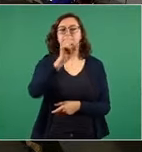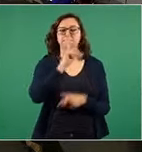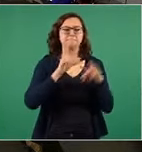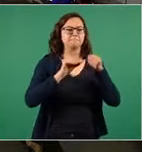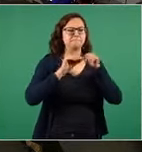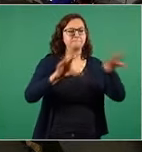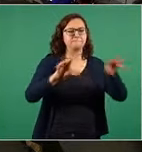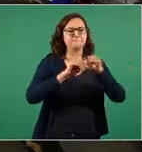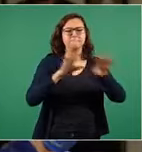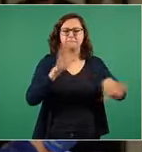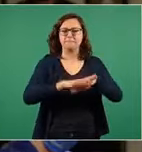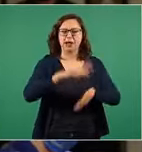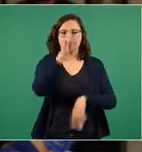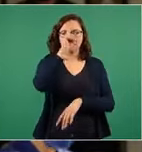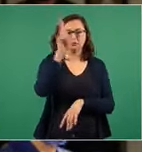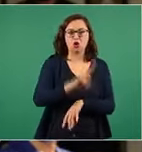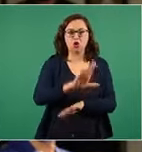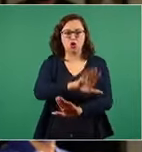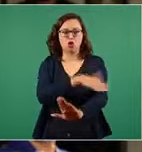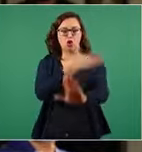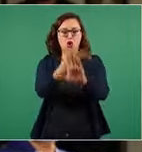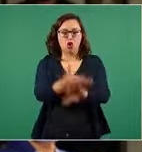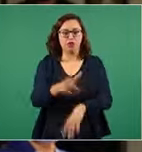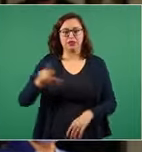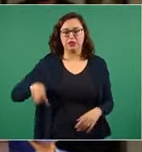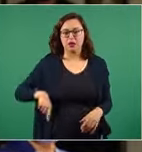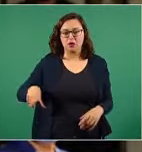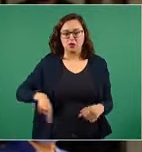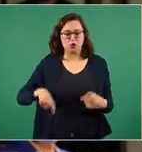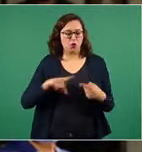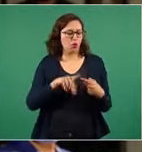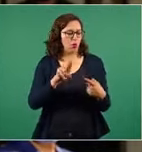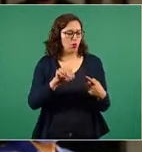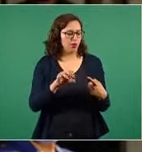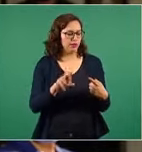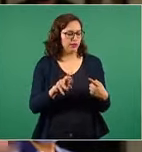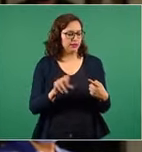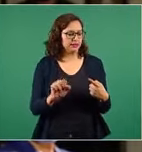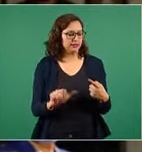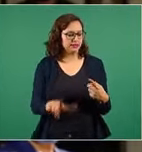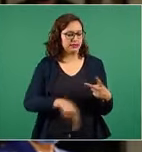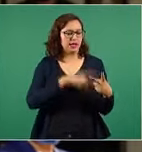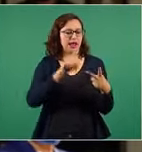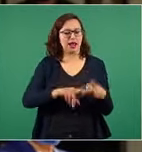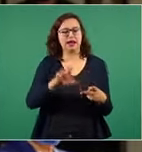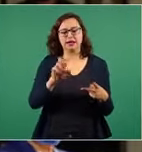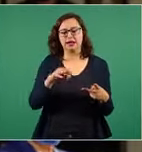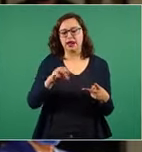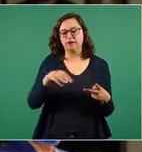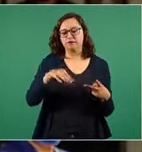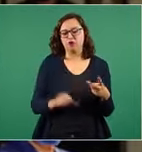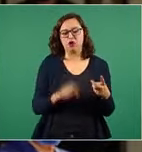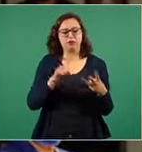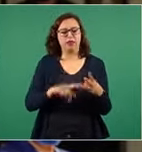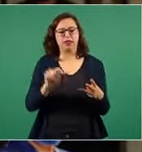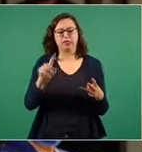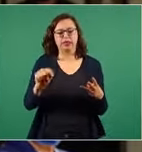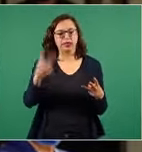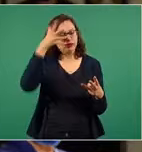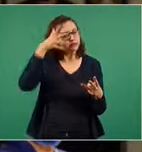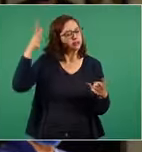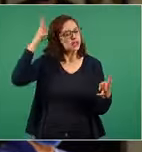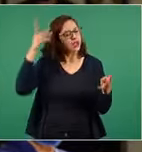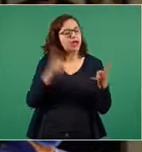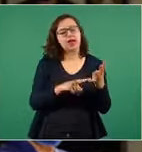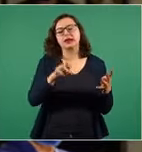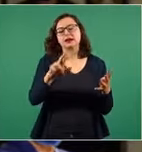negativamente de su gobierno y mencionaban a El Universal, Reforma, TV Azteca, Radio Fórmula y casualmente